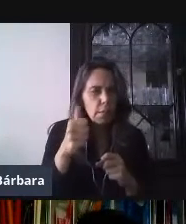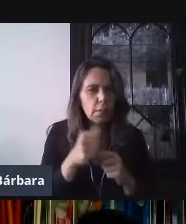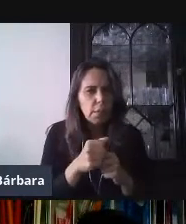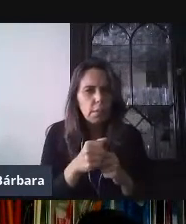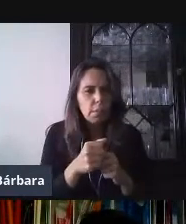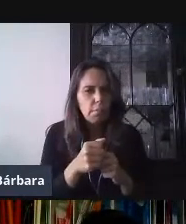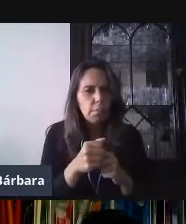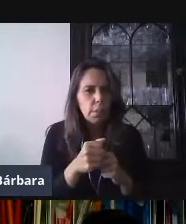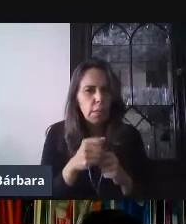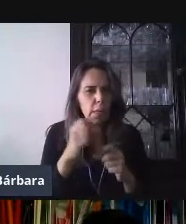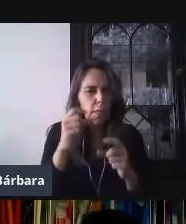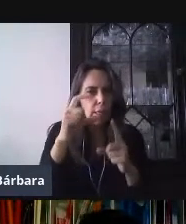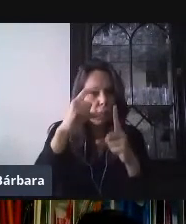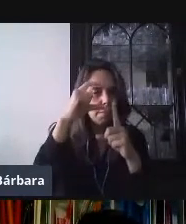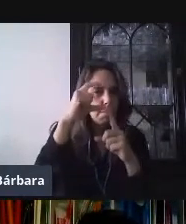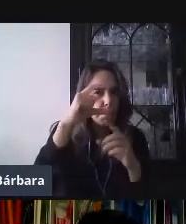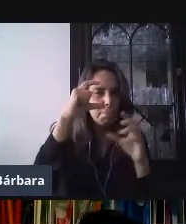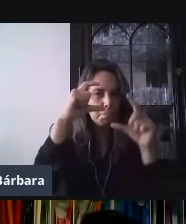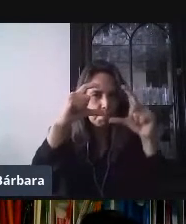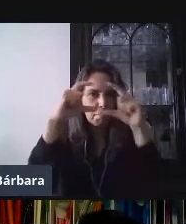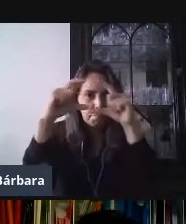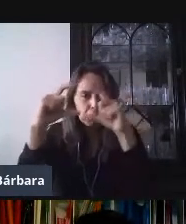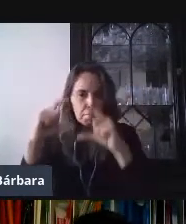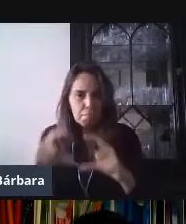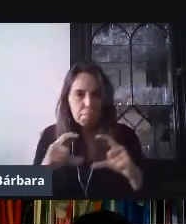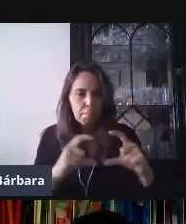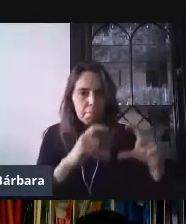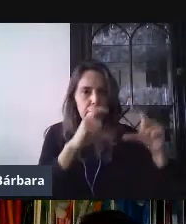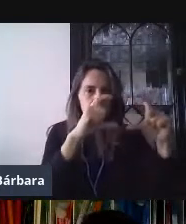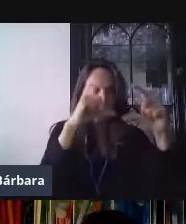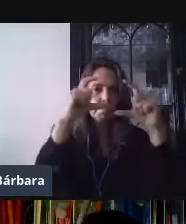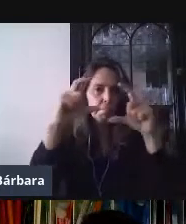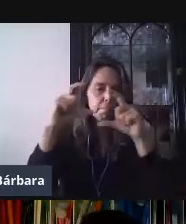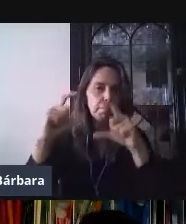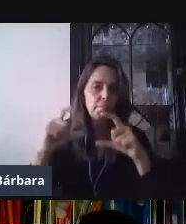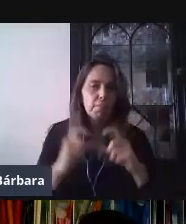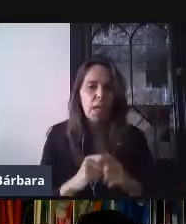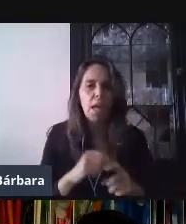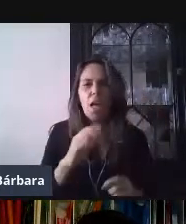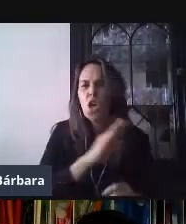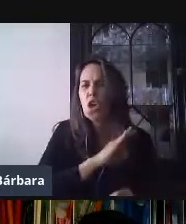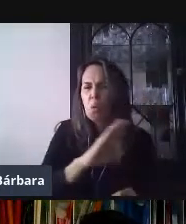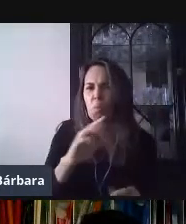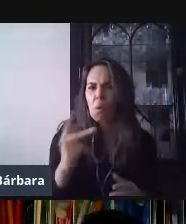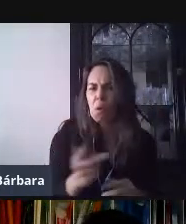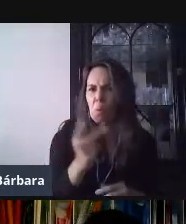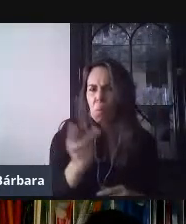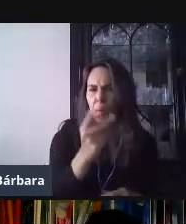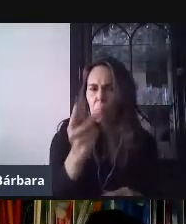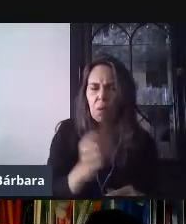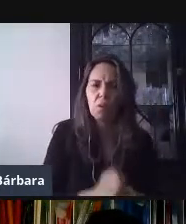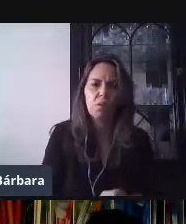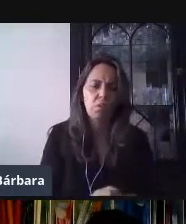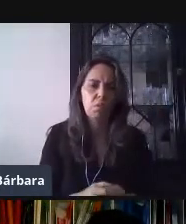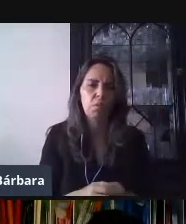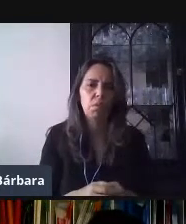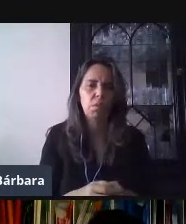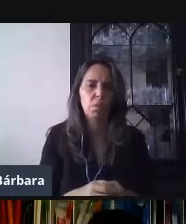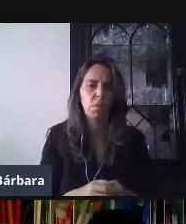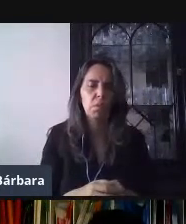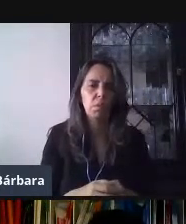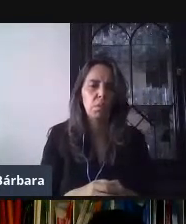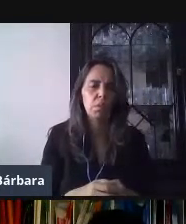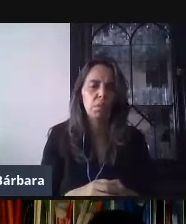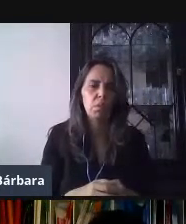algunas plantillas. Estas plantillas pueden estar configuradas como cuestionario o simplemente encuestas. En este caso, como apenas